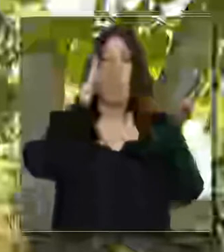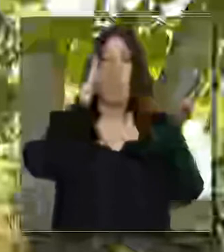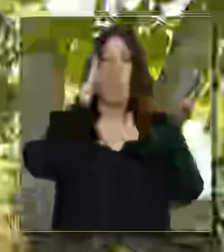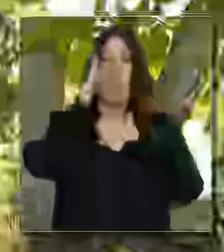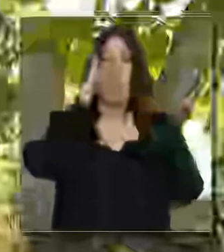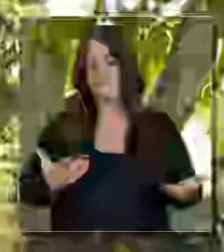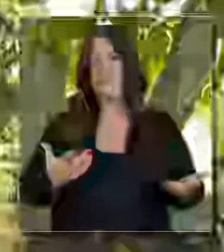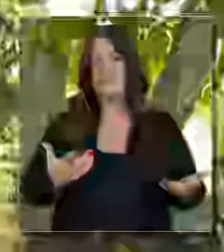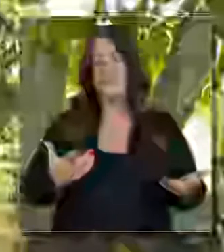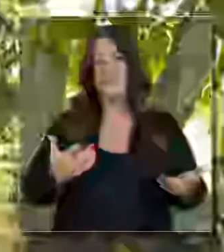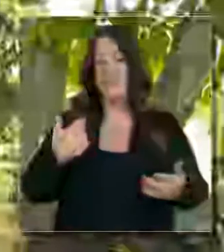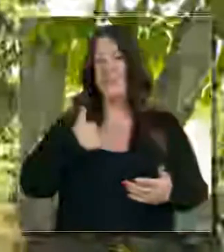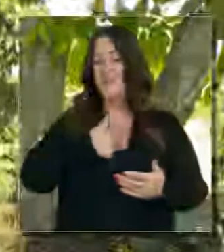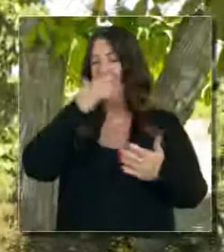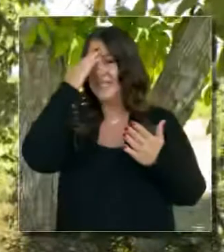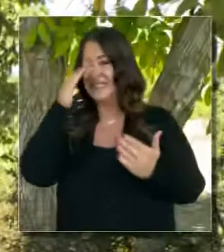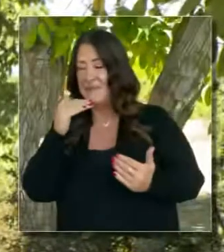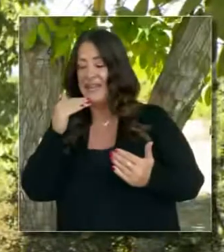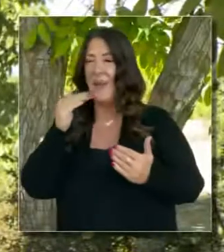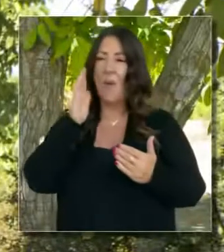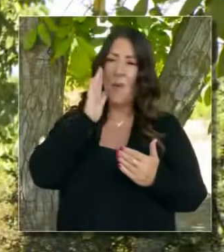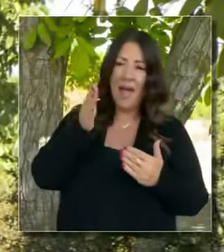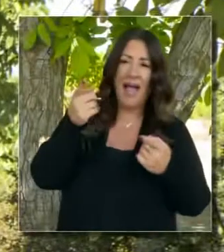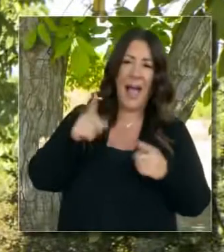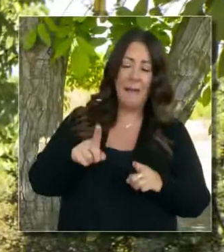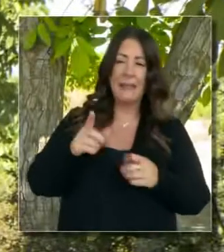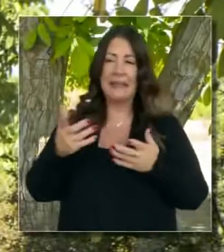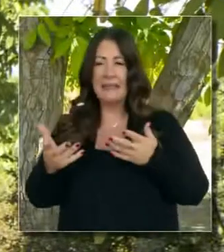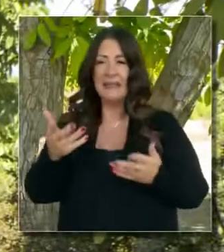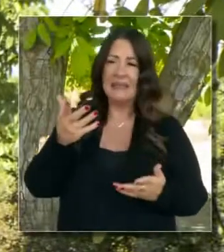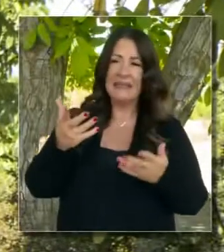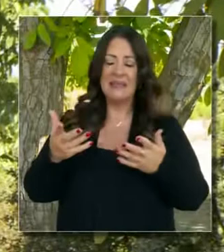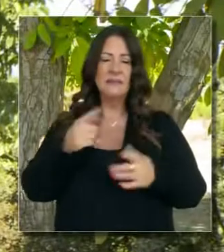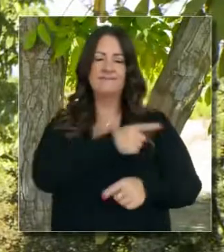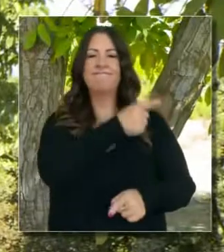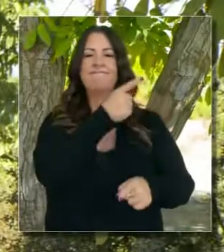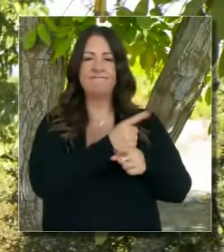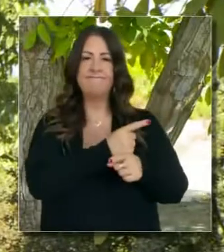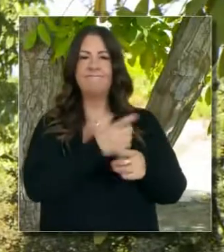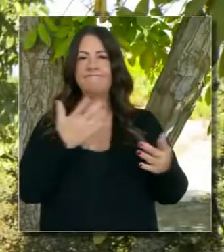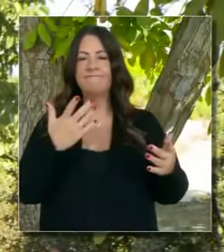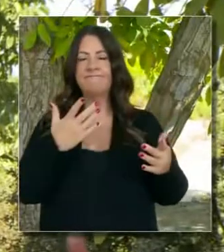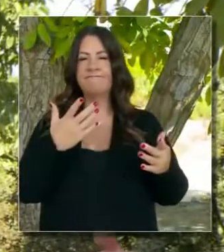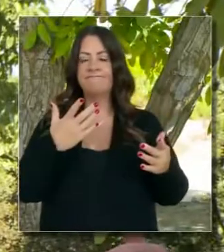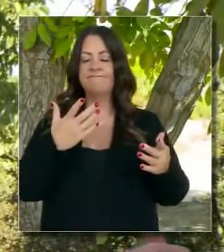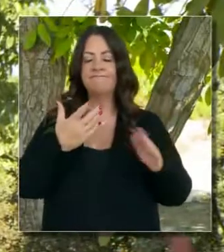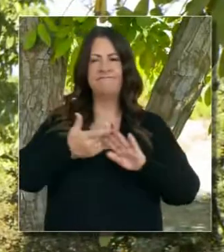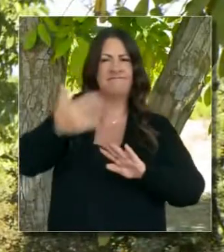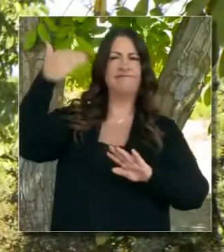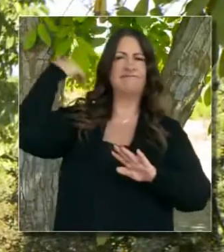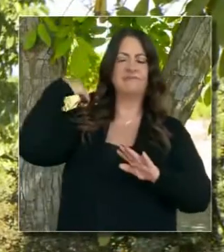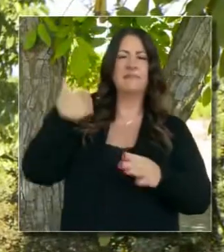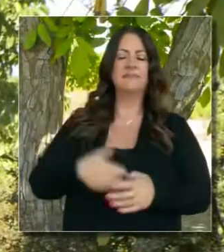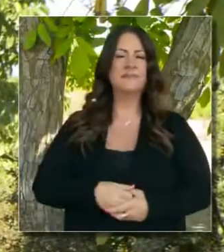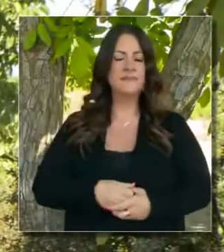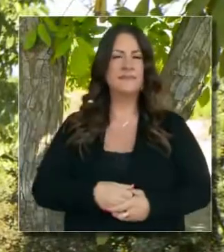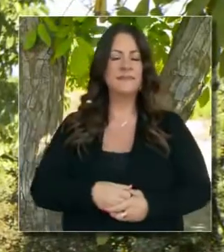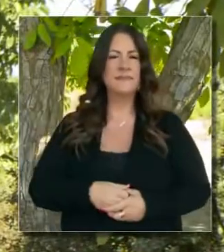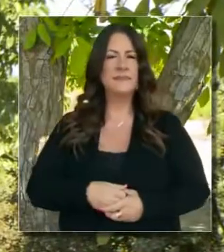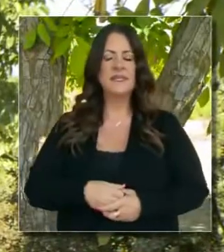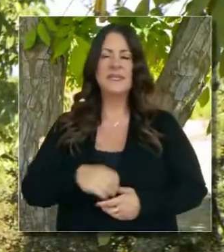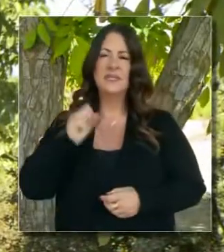Lo que predijeron, anticipábamos nosotros que ocurriría, que se manifestaría dentro de años.